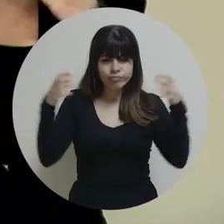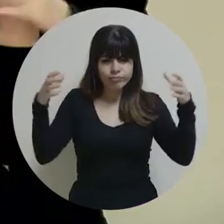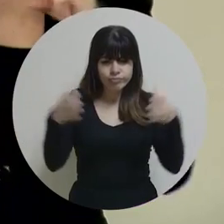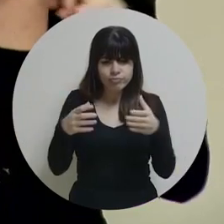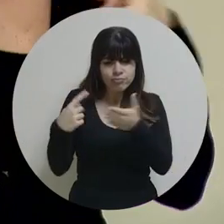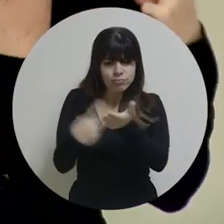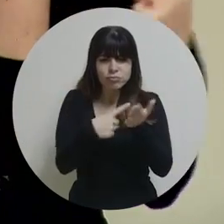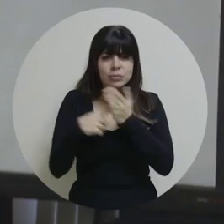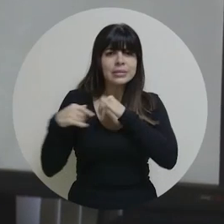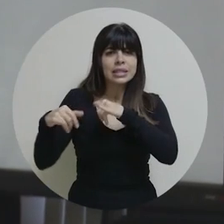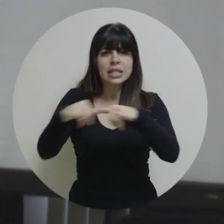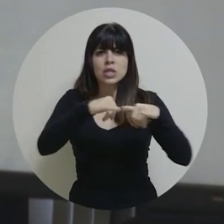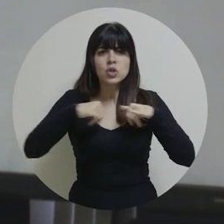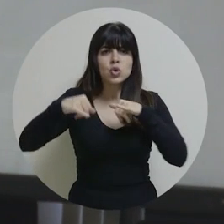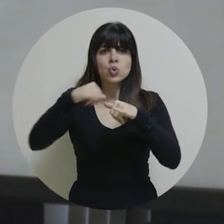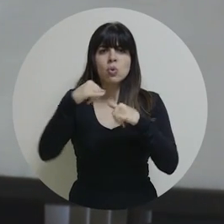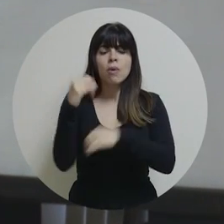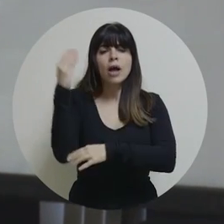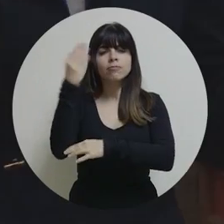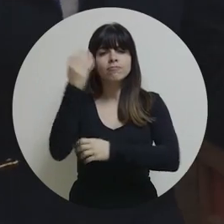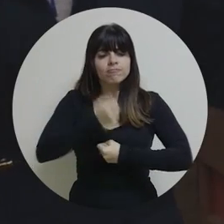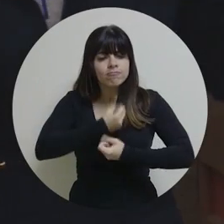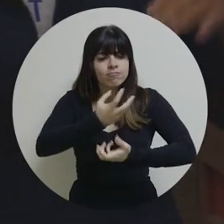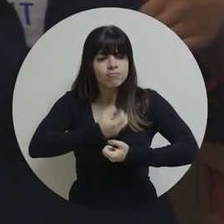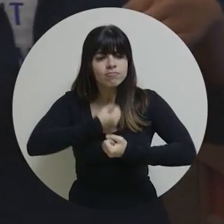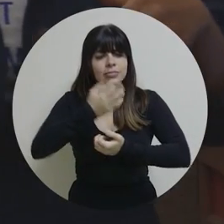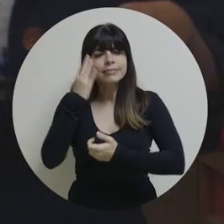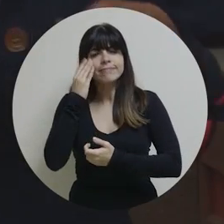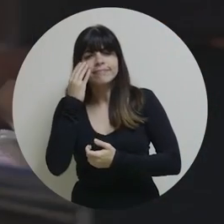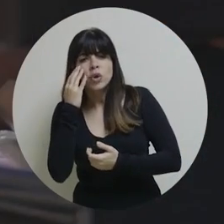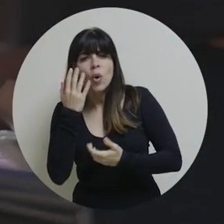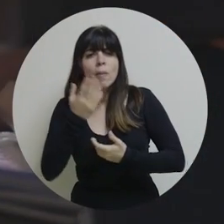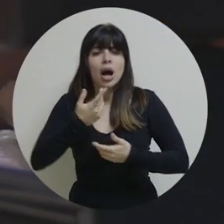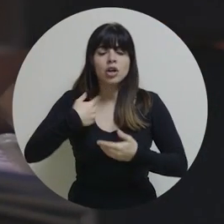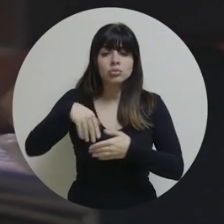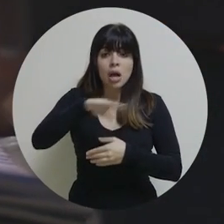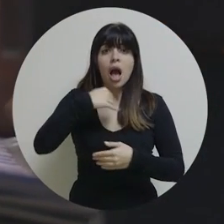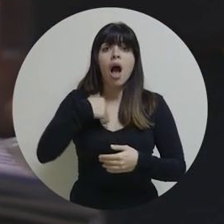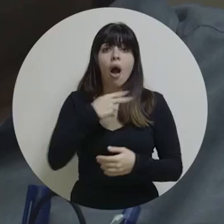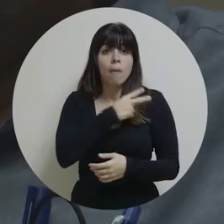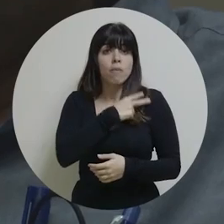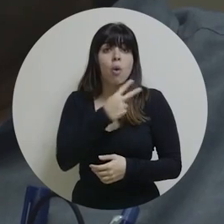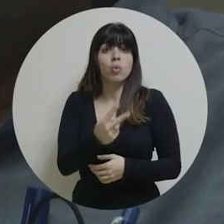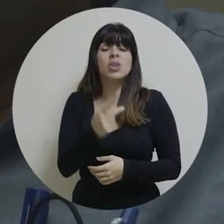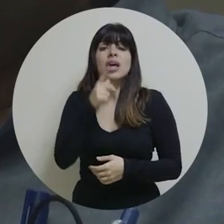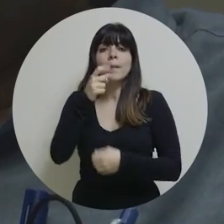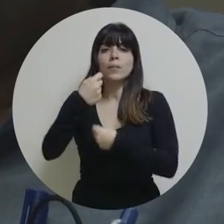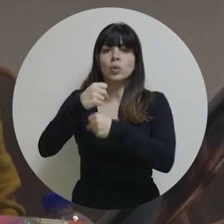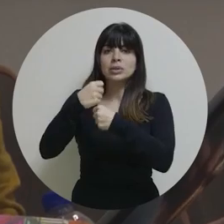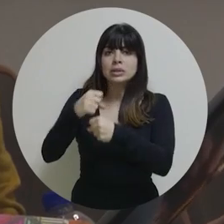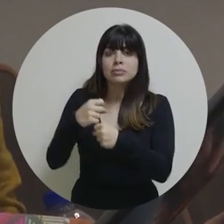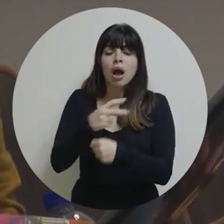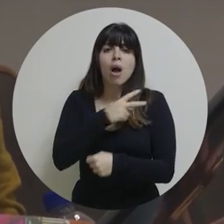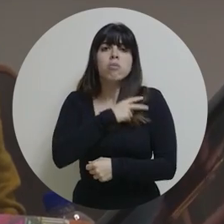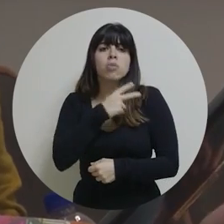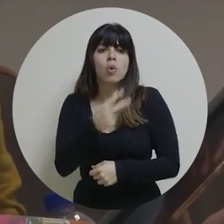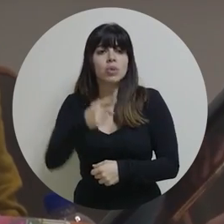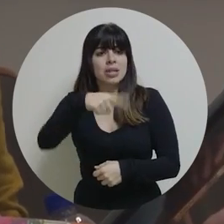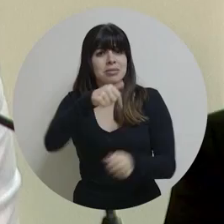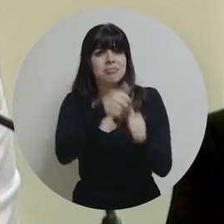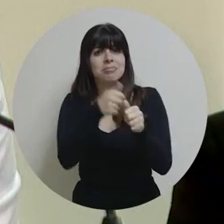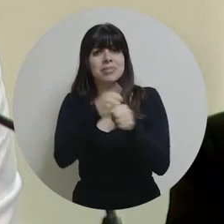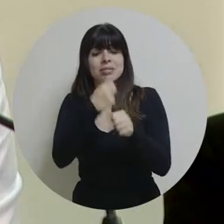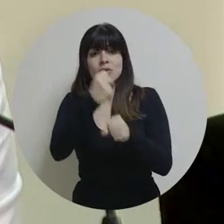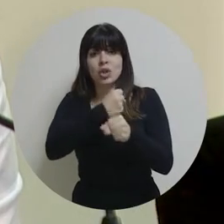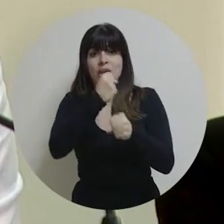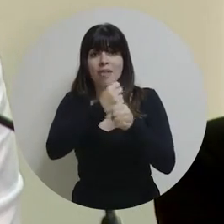sobre la mesa, como iguales, a exponer intereses y preocupaciones. Tuvimos la voluntad expresa a las municipalidades, la voluntad expresa a